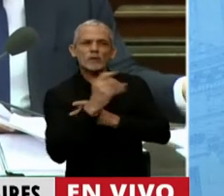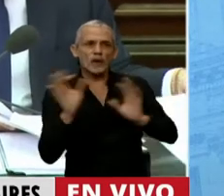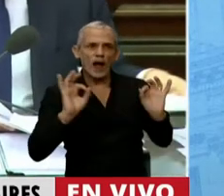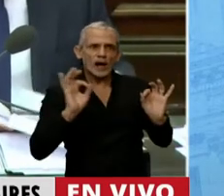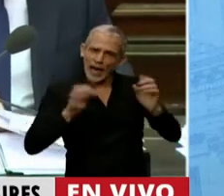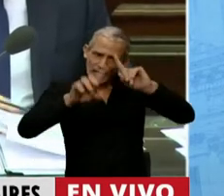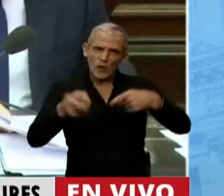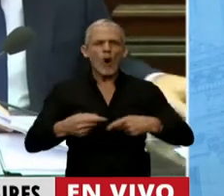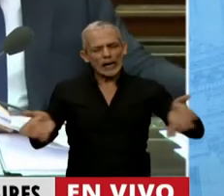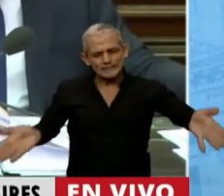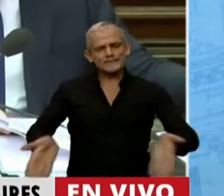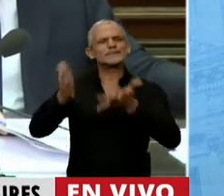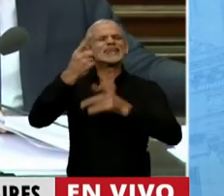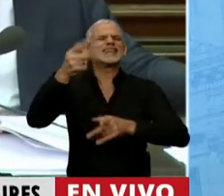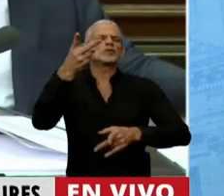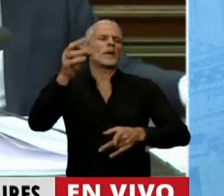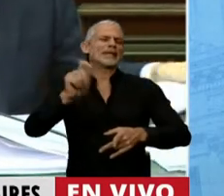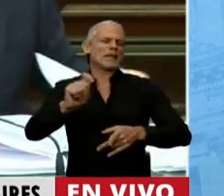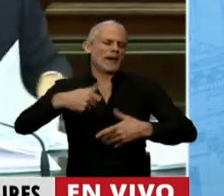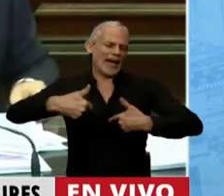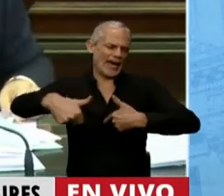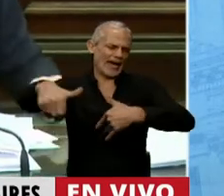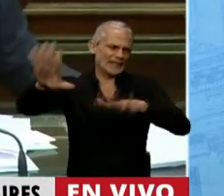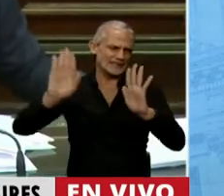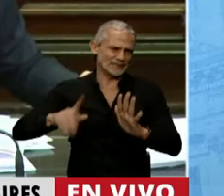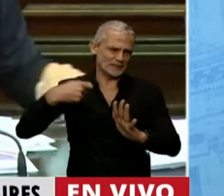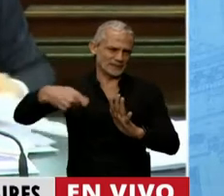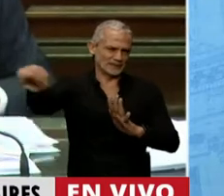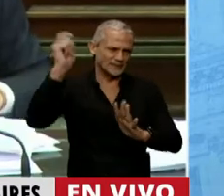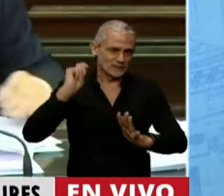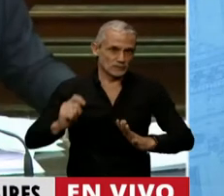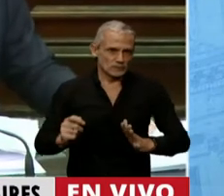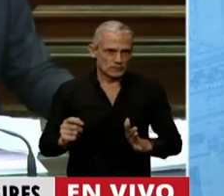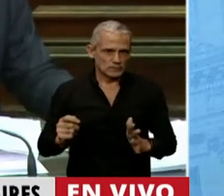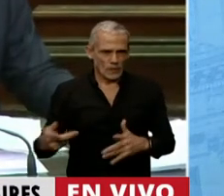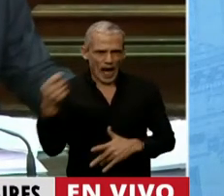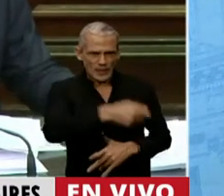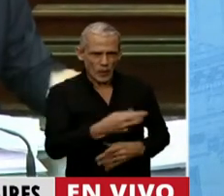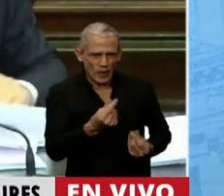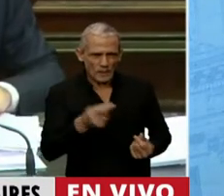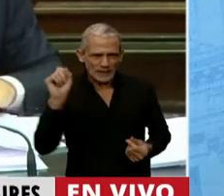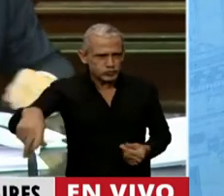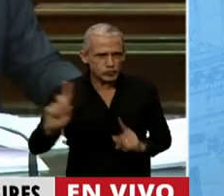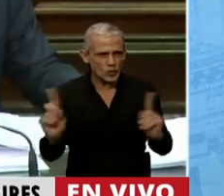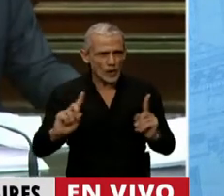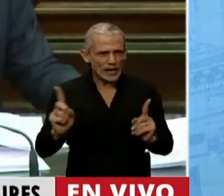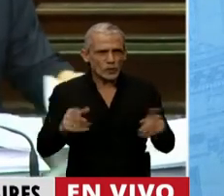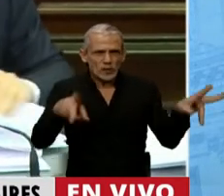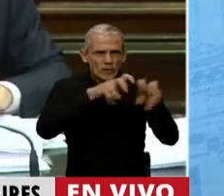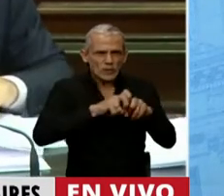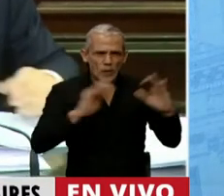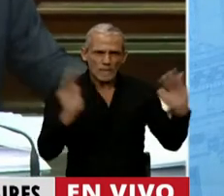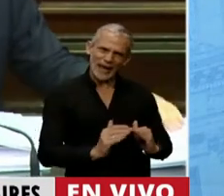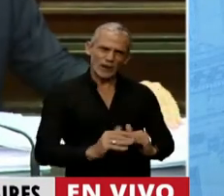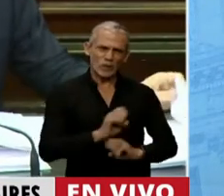tengan 120 meses para devolver lo que no es propio. Entonces la situación de la crisis fiscal se va a agudizar enormemente y por eso